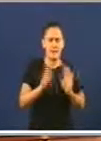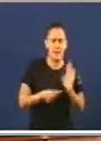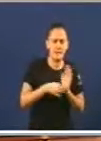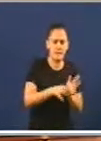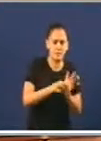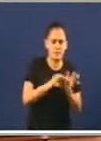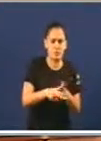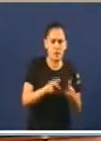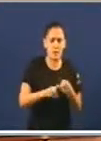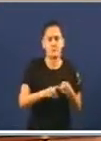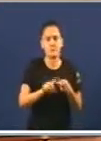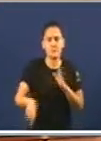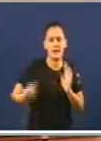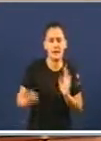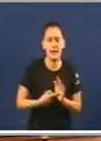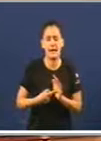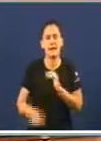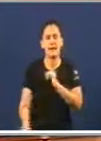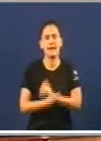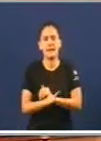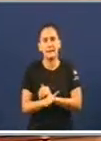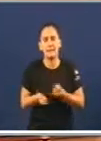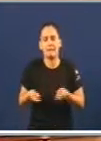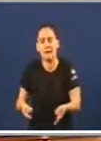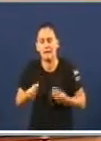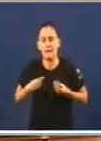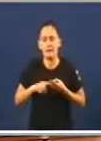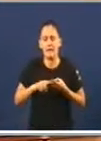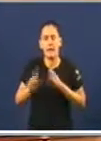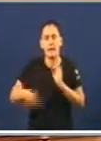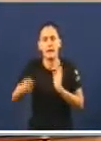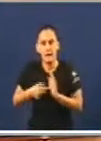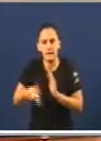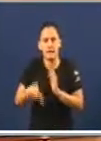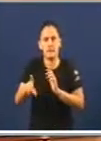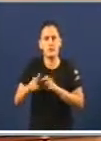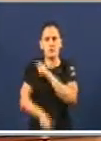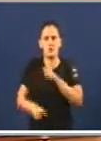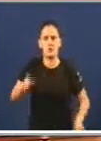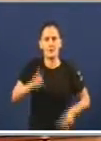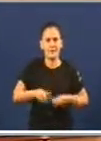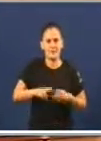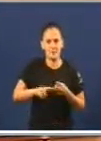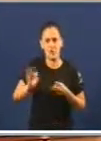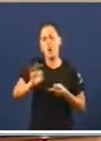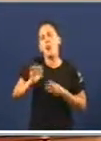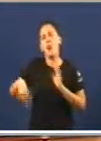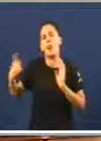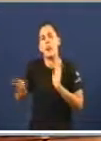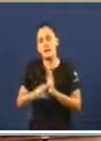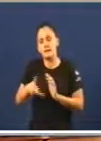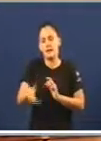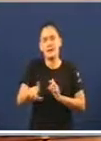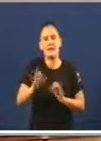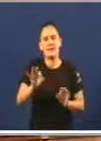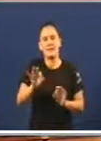Sociais, Ley de Garantías de Prestación Sanitarias, Ley de Dereitos das Persoas LGTBI, Ley de Dereitos das Persoas Enfermas